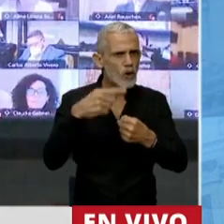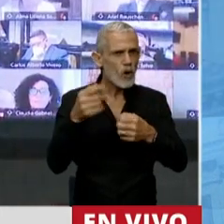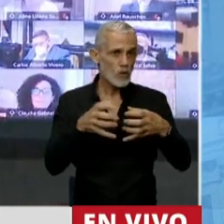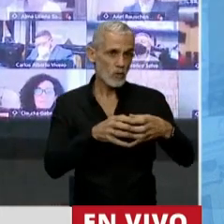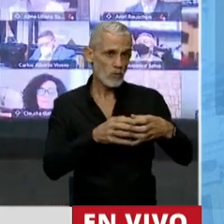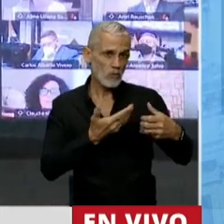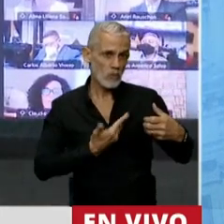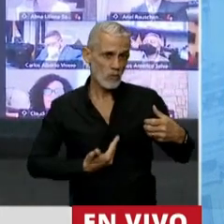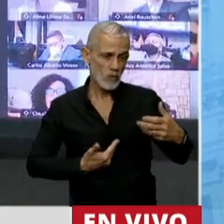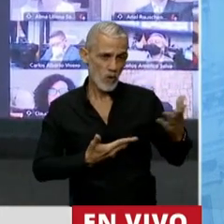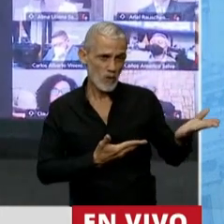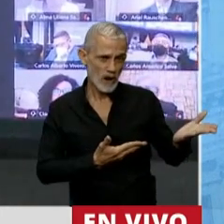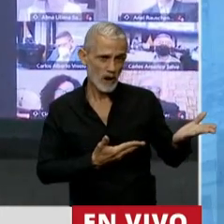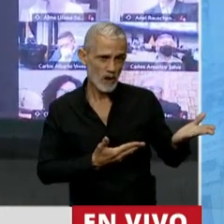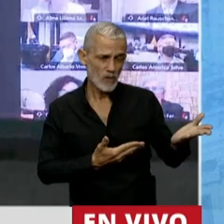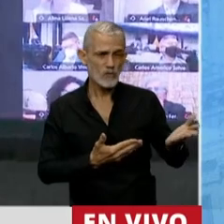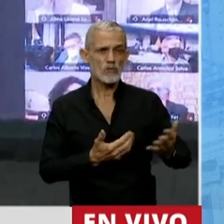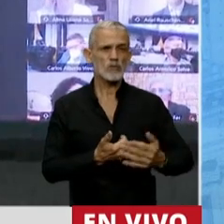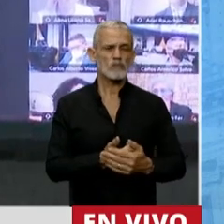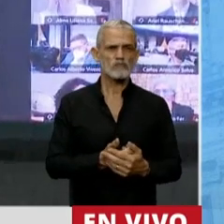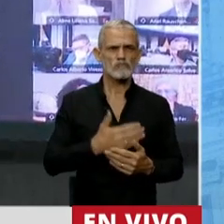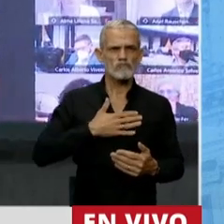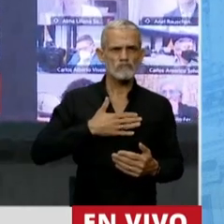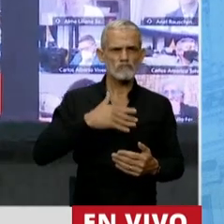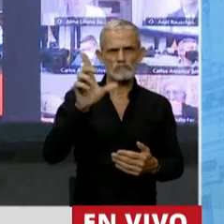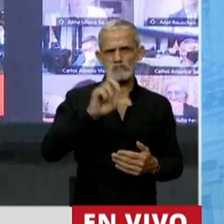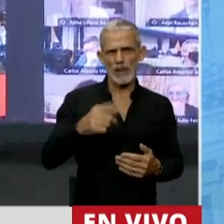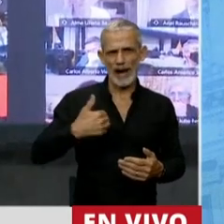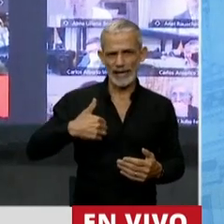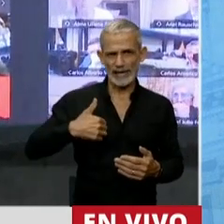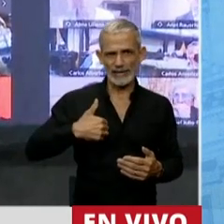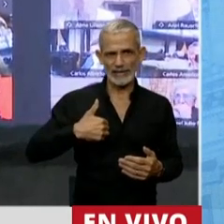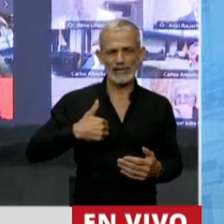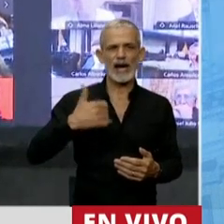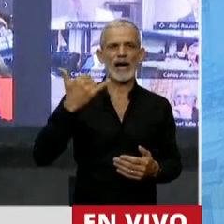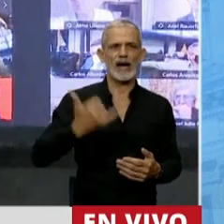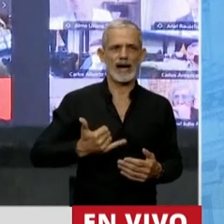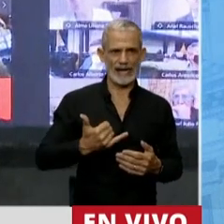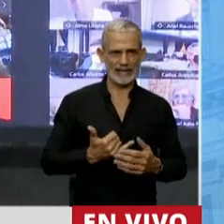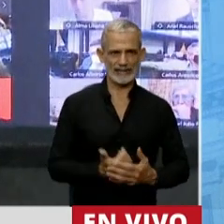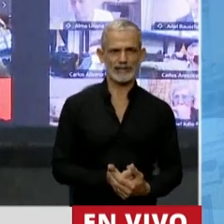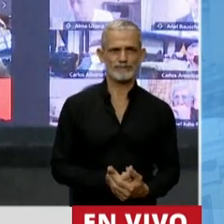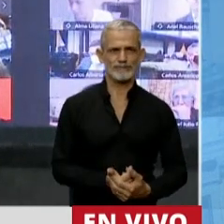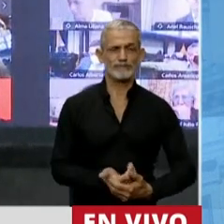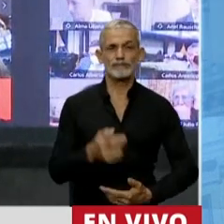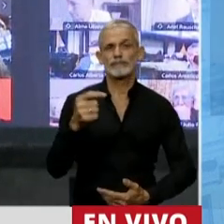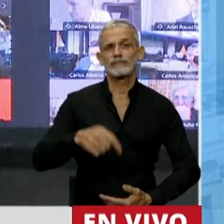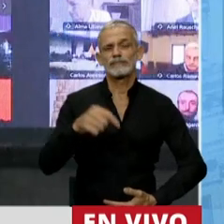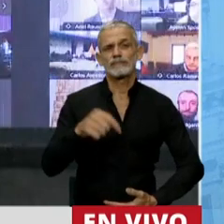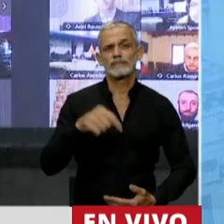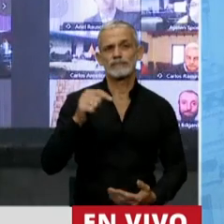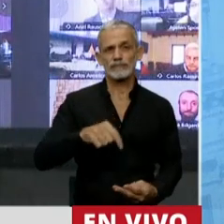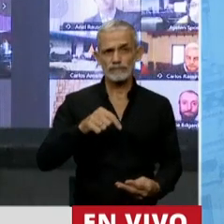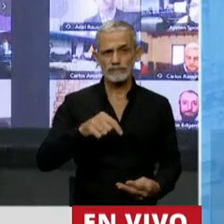oficialismo es que nuestro país se encuentra actualmente